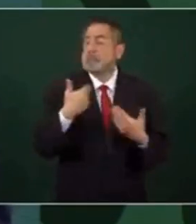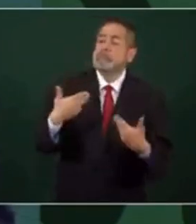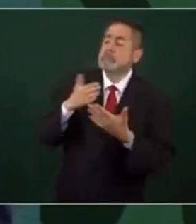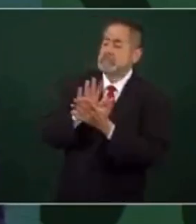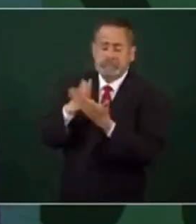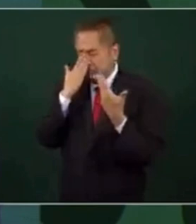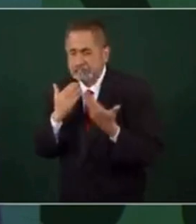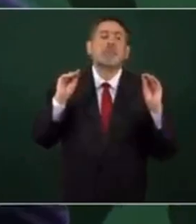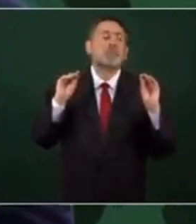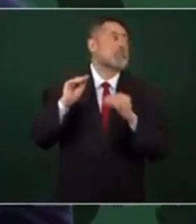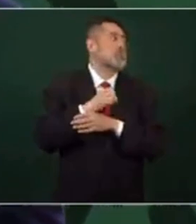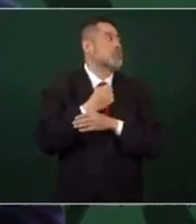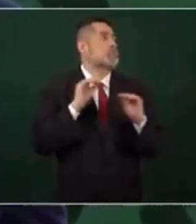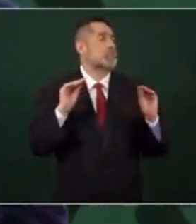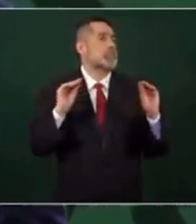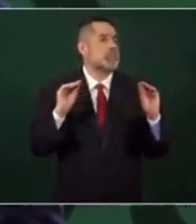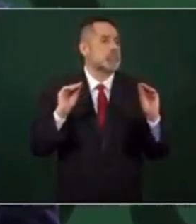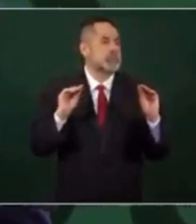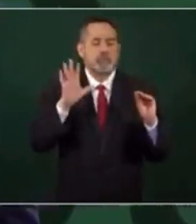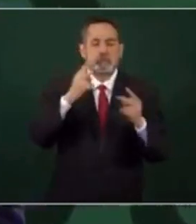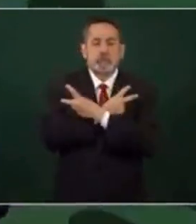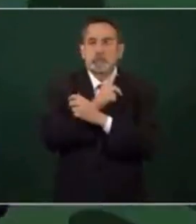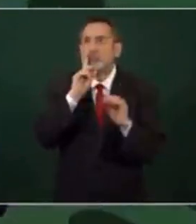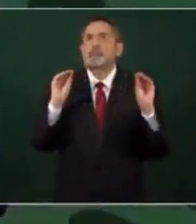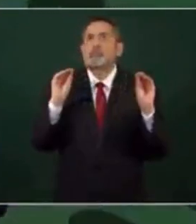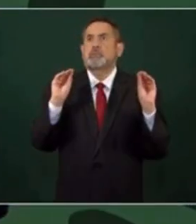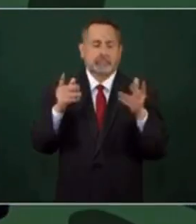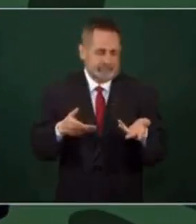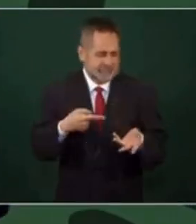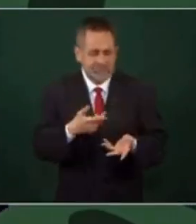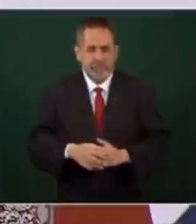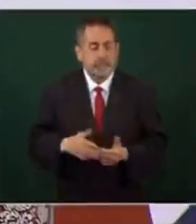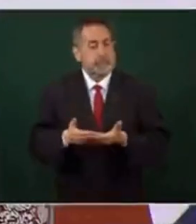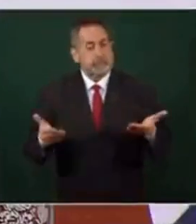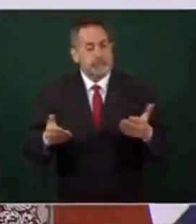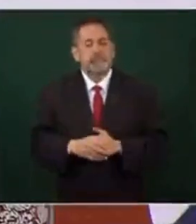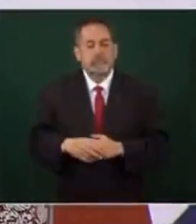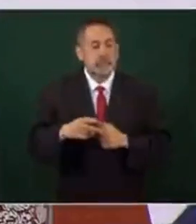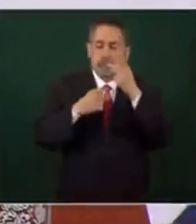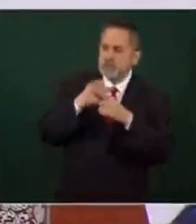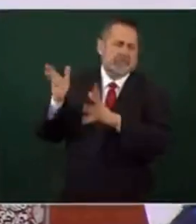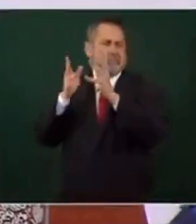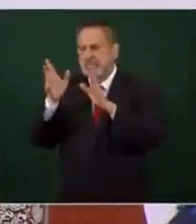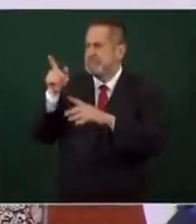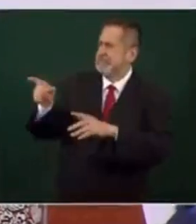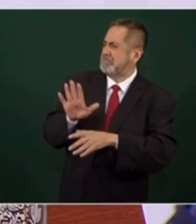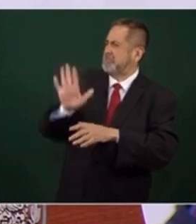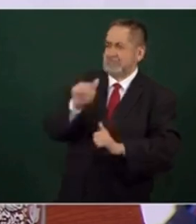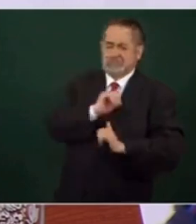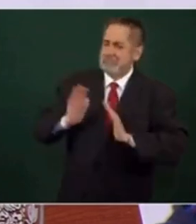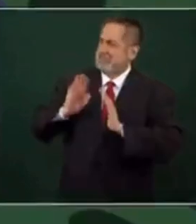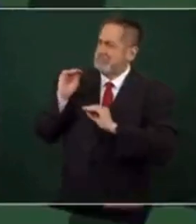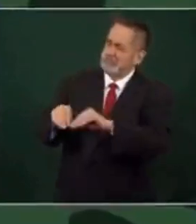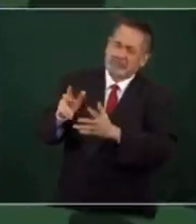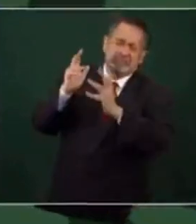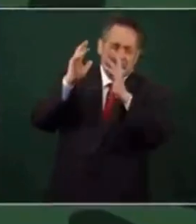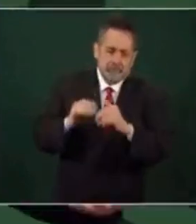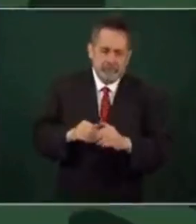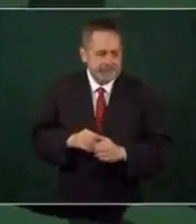callaban como momias. Ahora hablan de militarización, los que